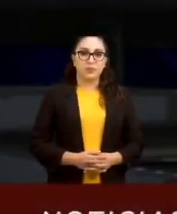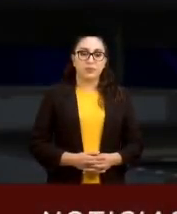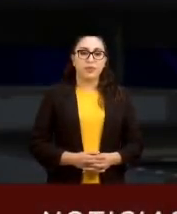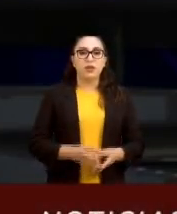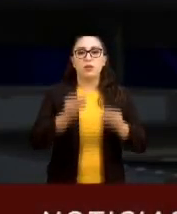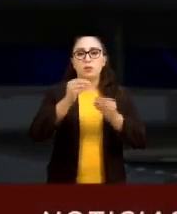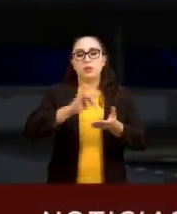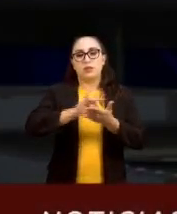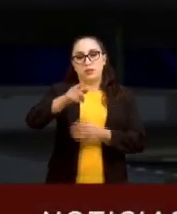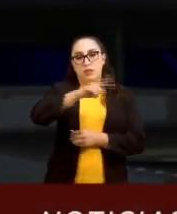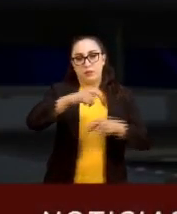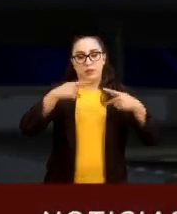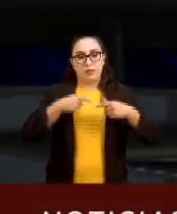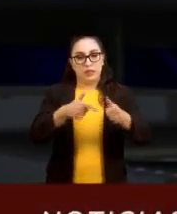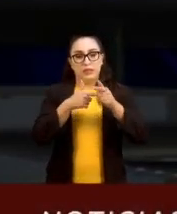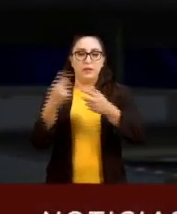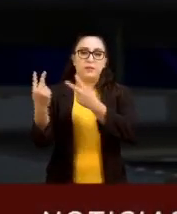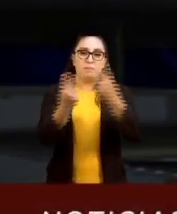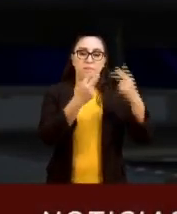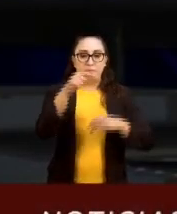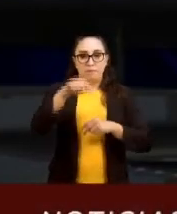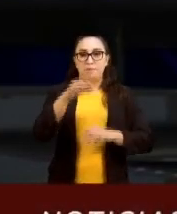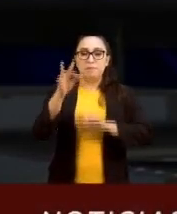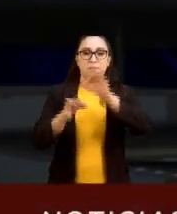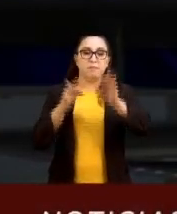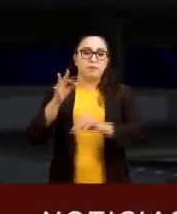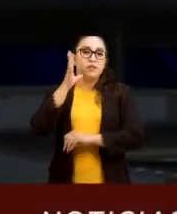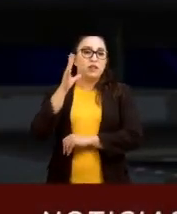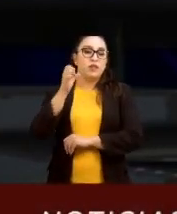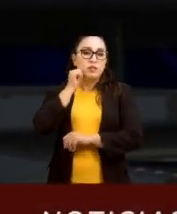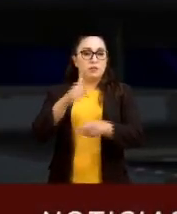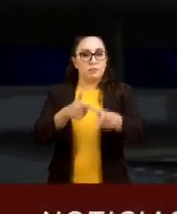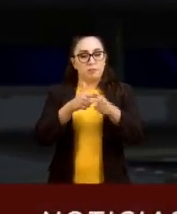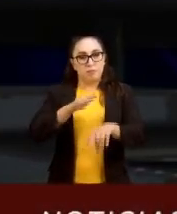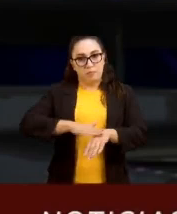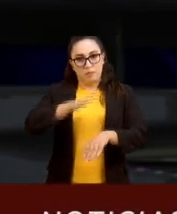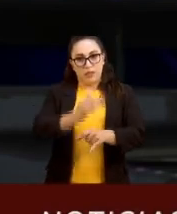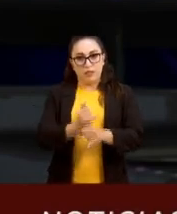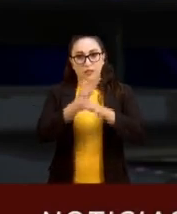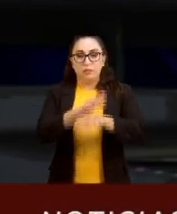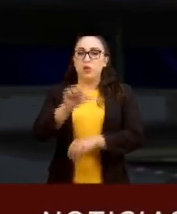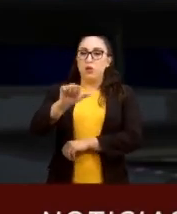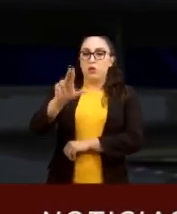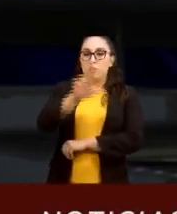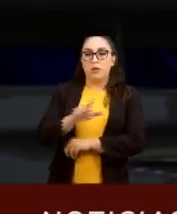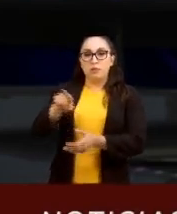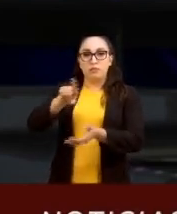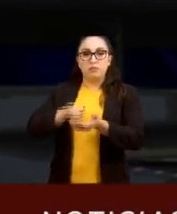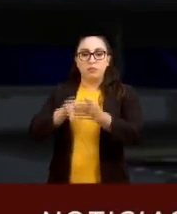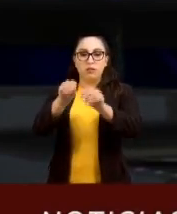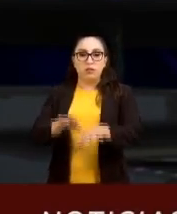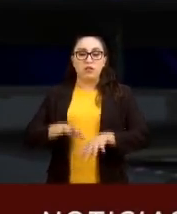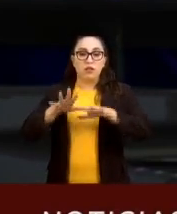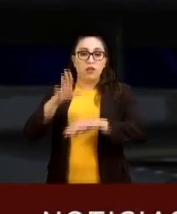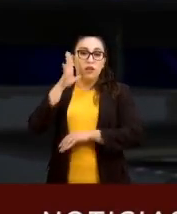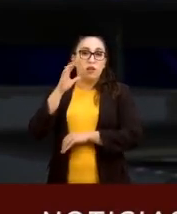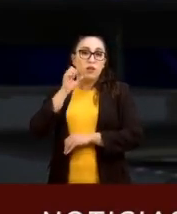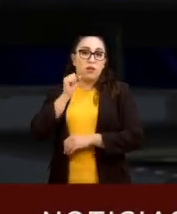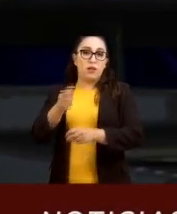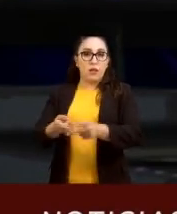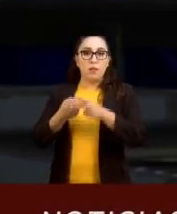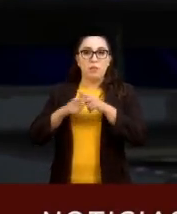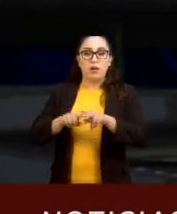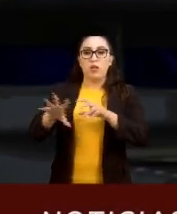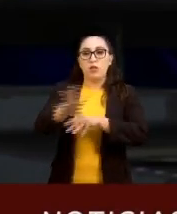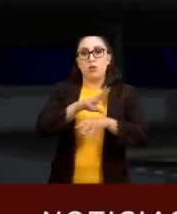Muchísimas gracias por continuar con nosotros en Noticias de Congreso-Senado. Vámonos con la información. Este martes en el Senado de la República inició formalmente